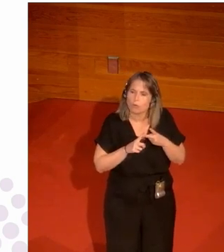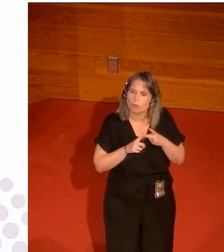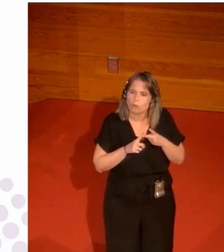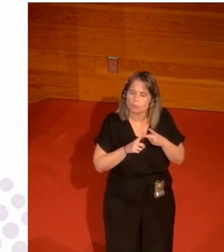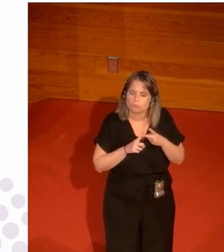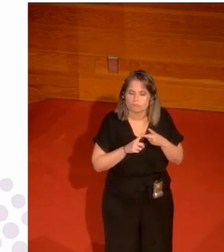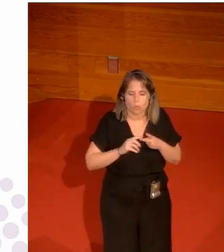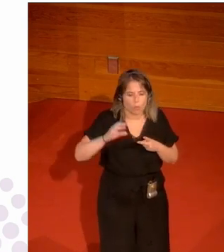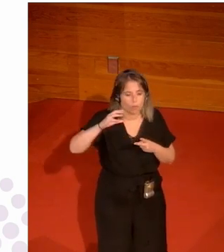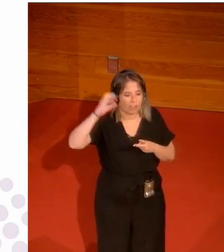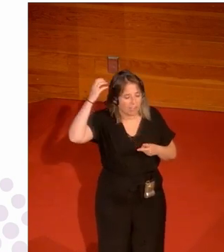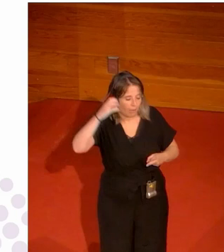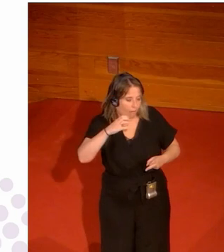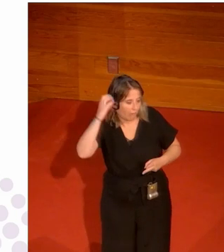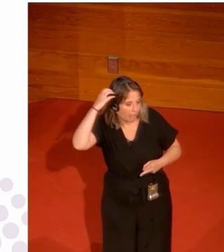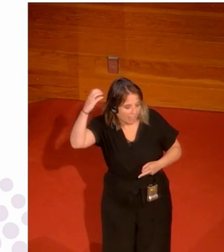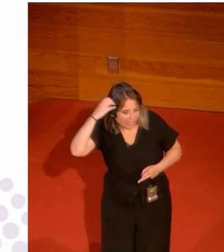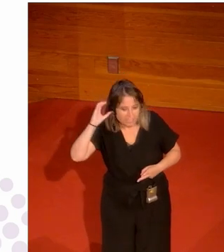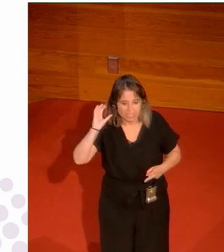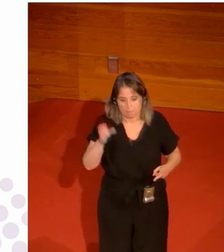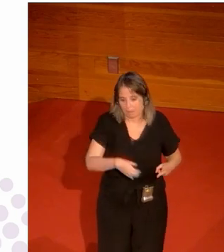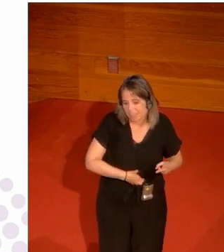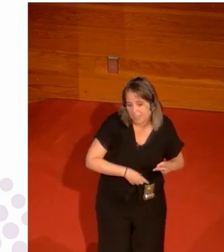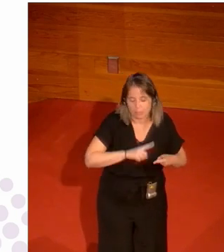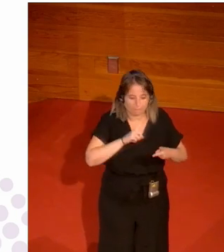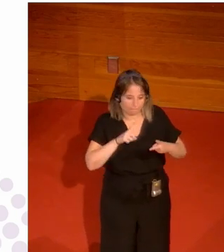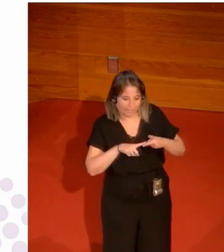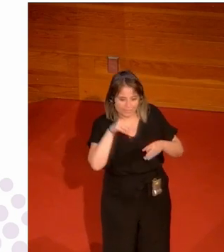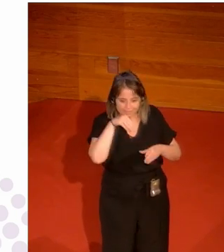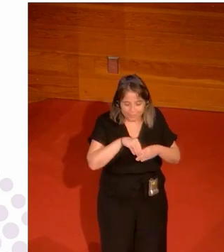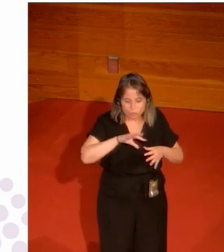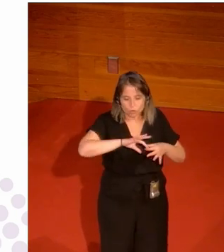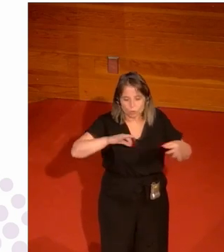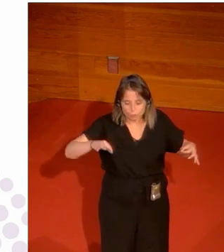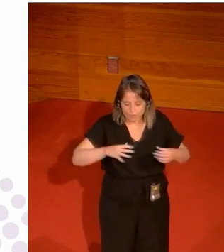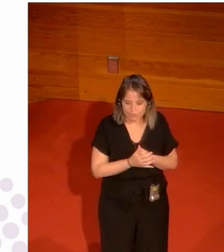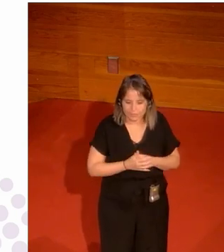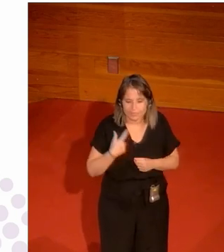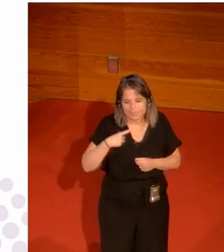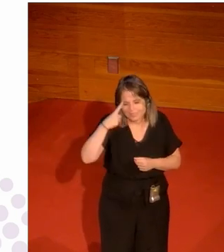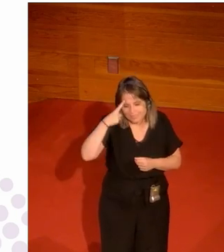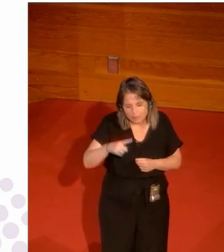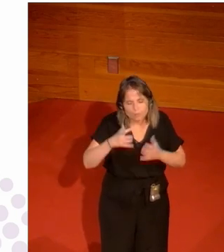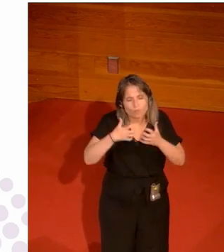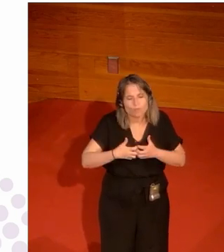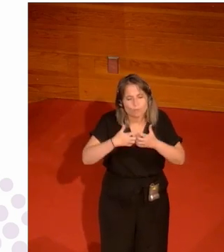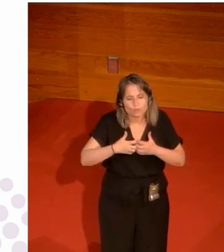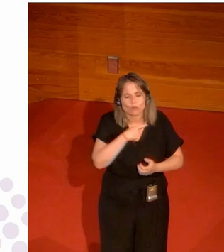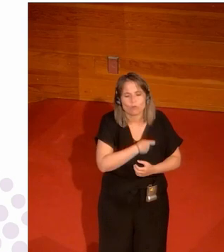nobles monarcas reyes príncipes que forman parte del comité olímpico entonces quería saber cómo funcionan un poco los